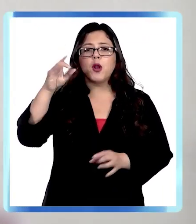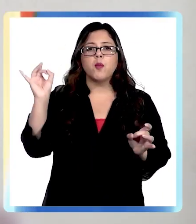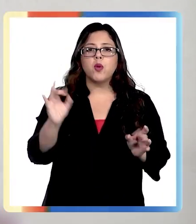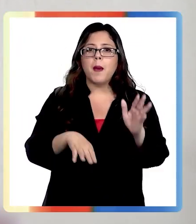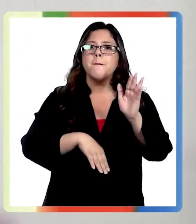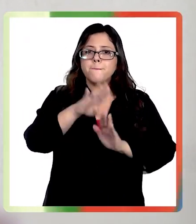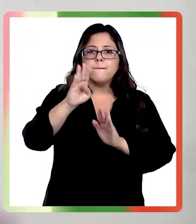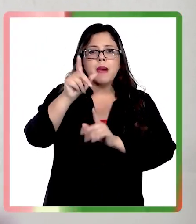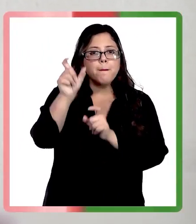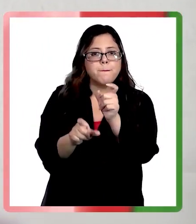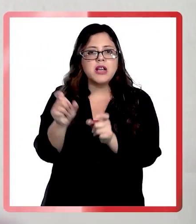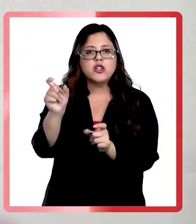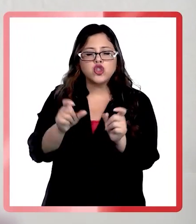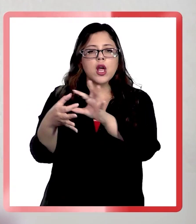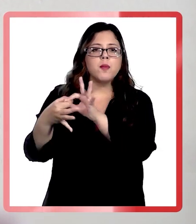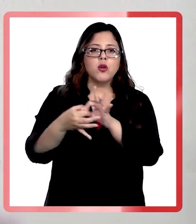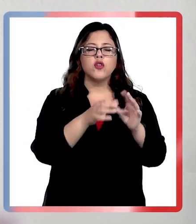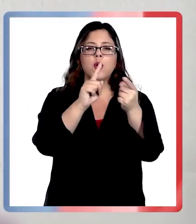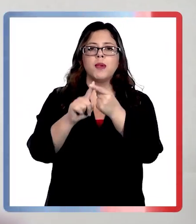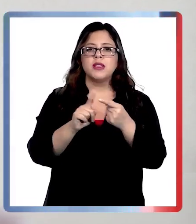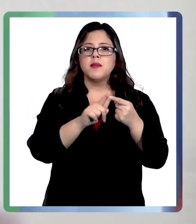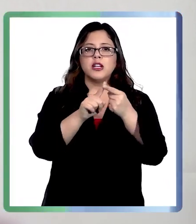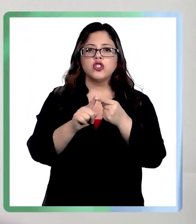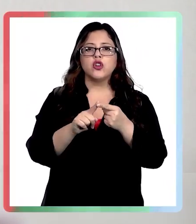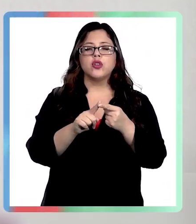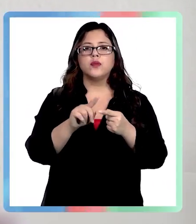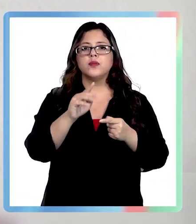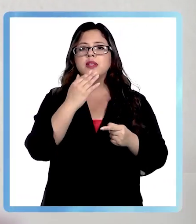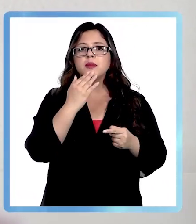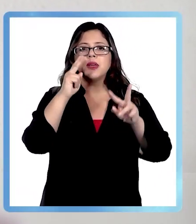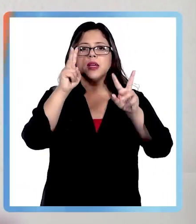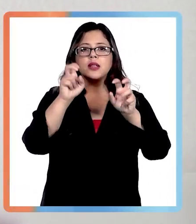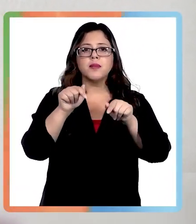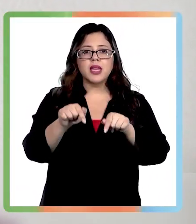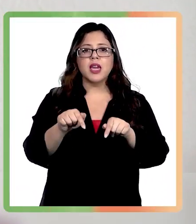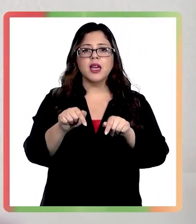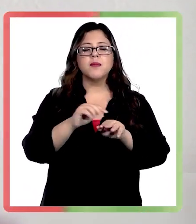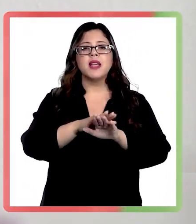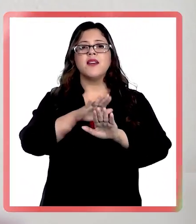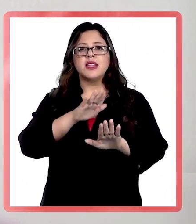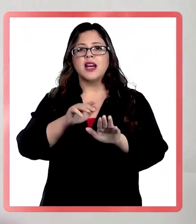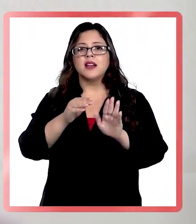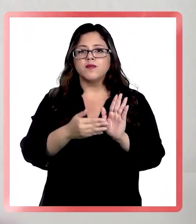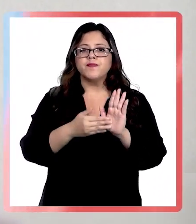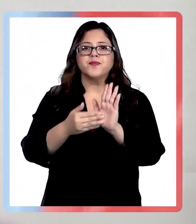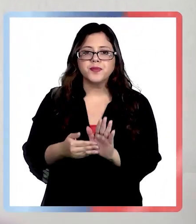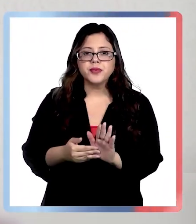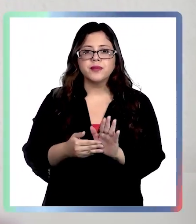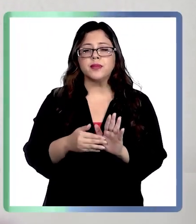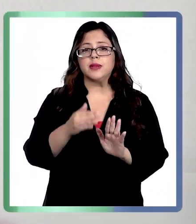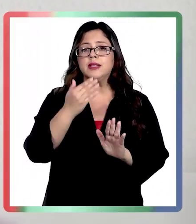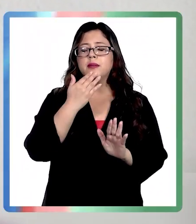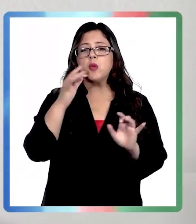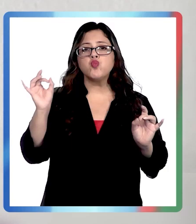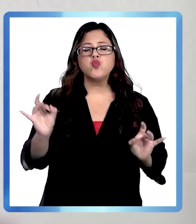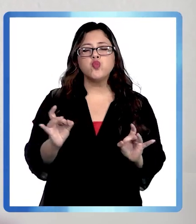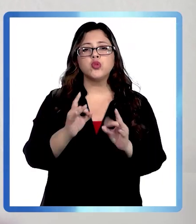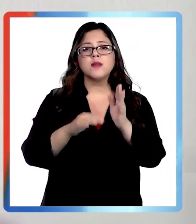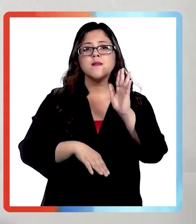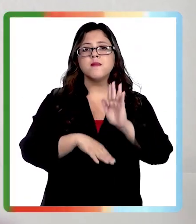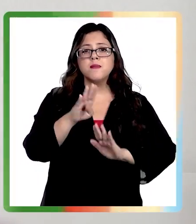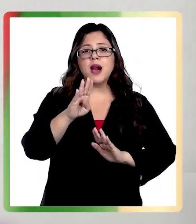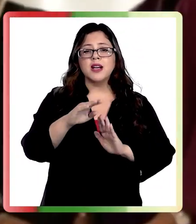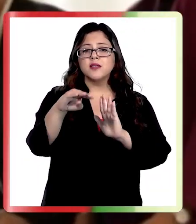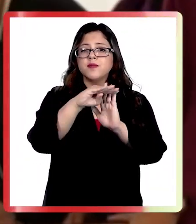por su participación directa o por evitar que este caso saliera a la luz. No descarto incluso que pudieran sumarse a esta